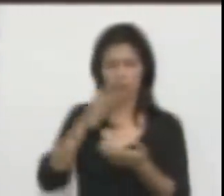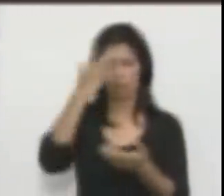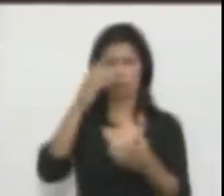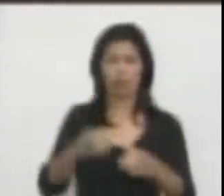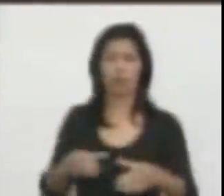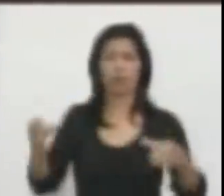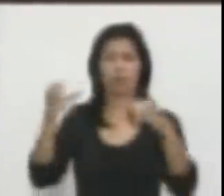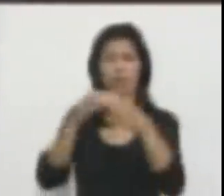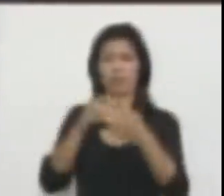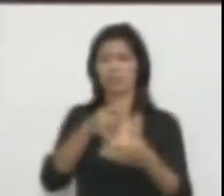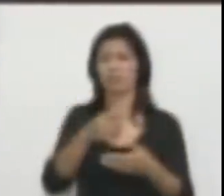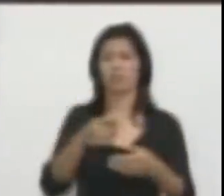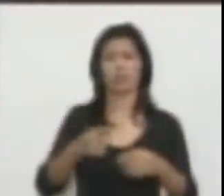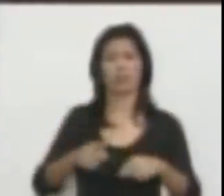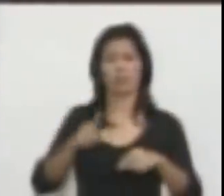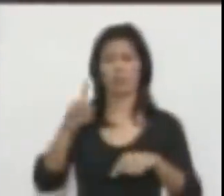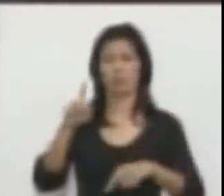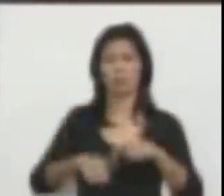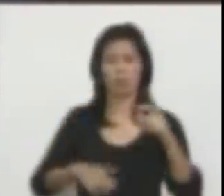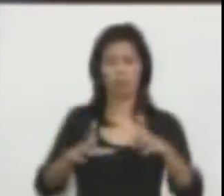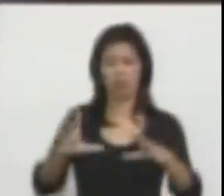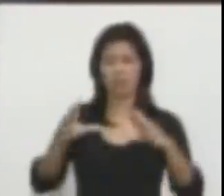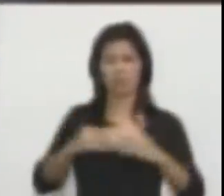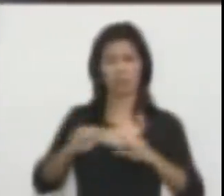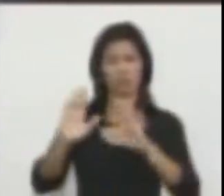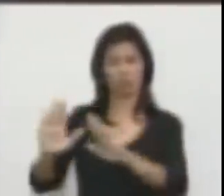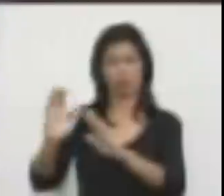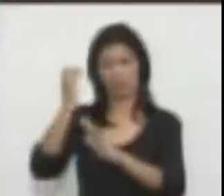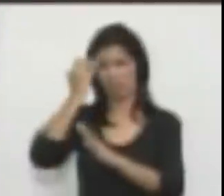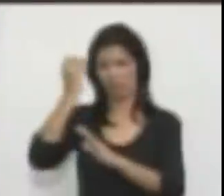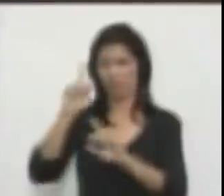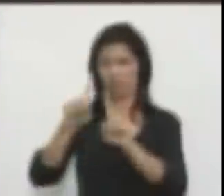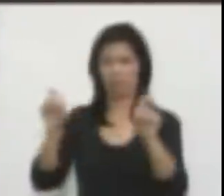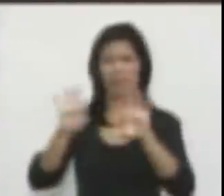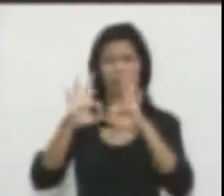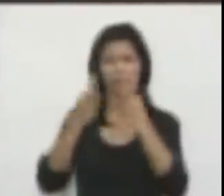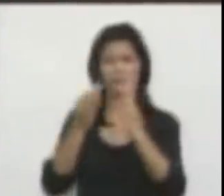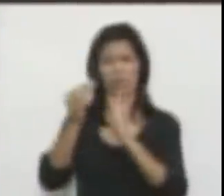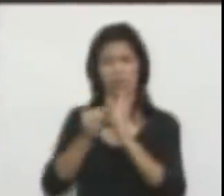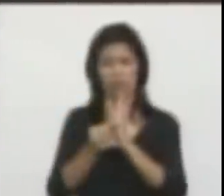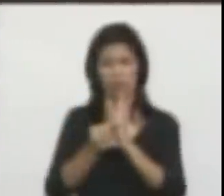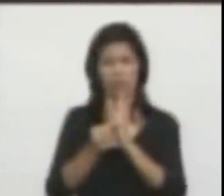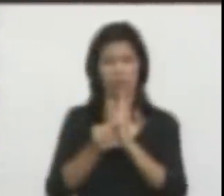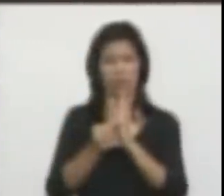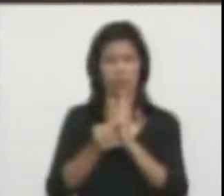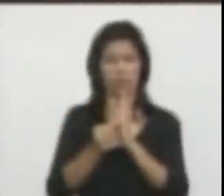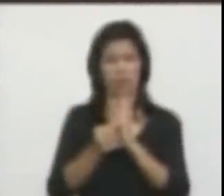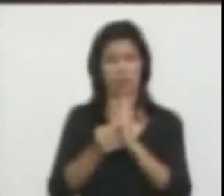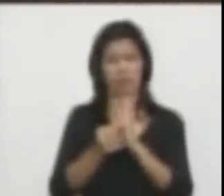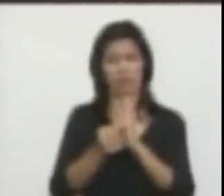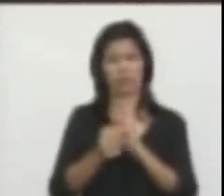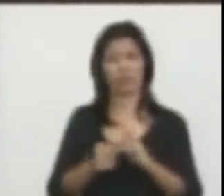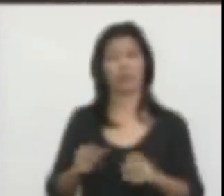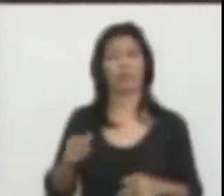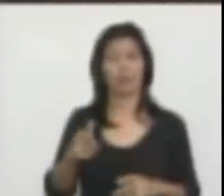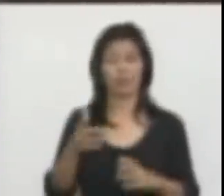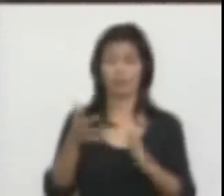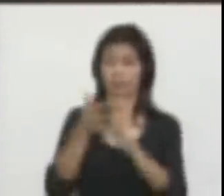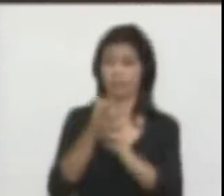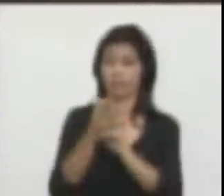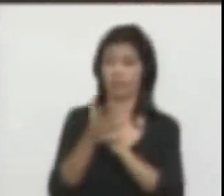adoptar sus criterios sobre la familia y sobre el matrimonio. Yo y esta es la parte importante de esto, que